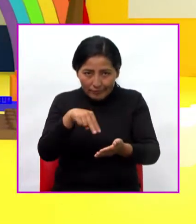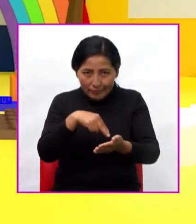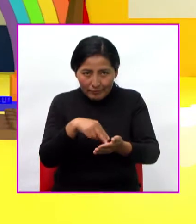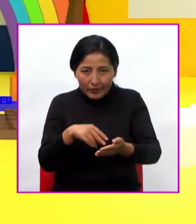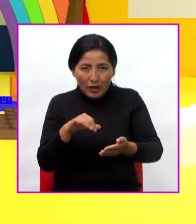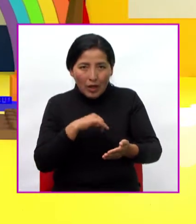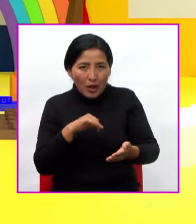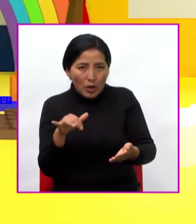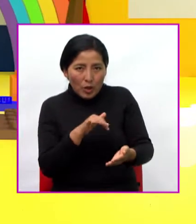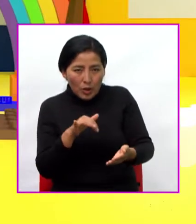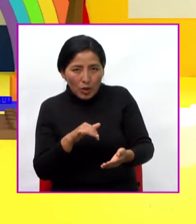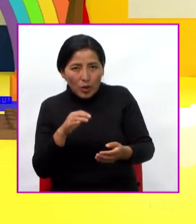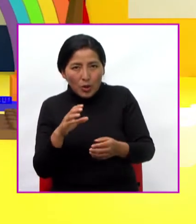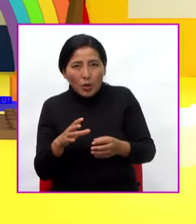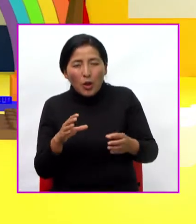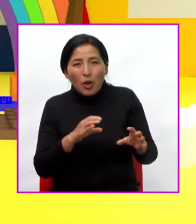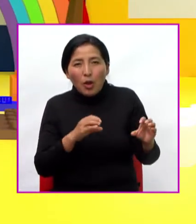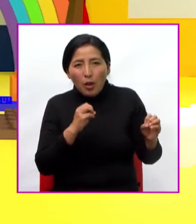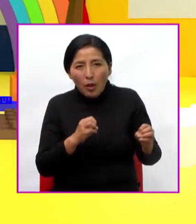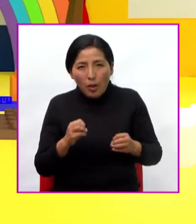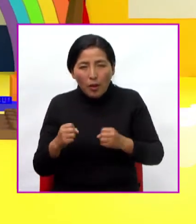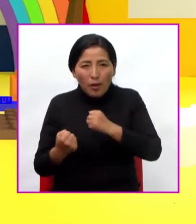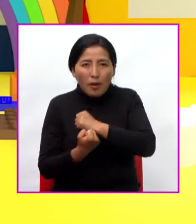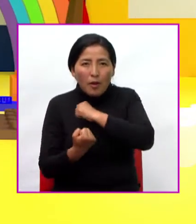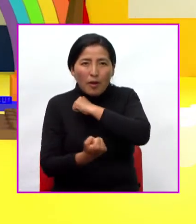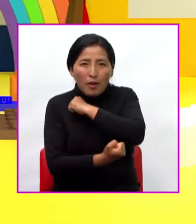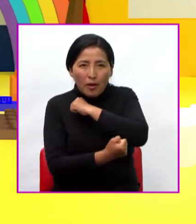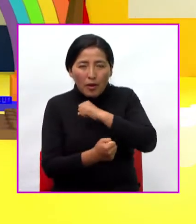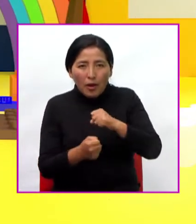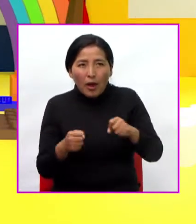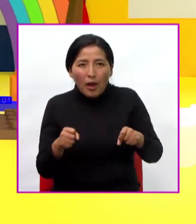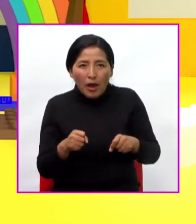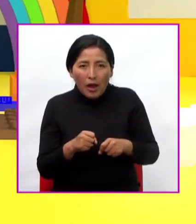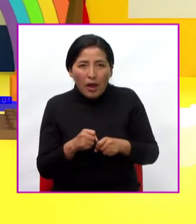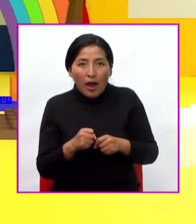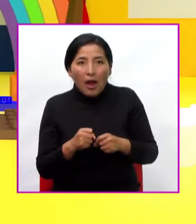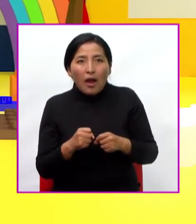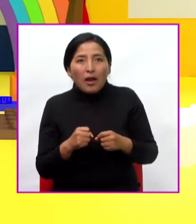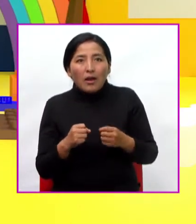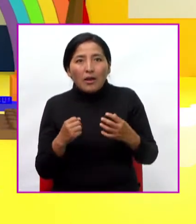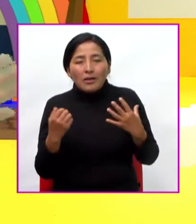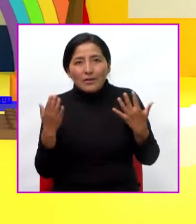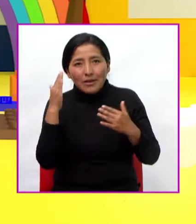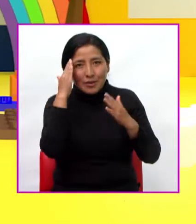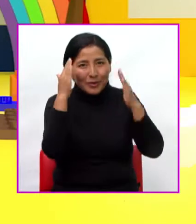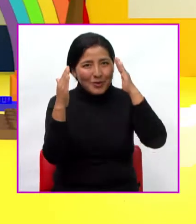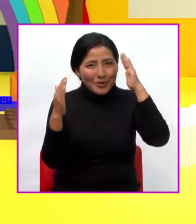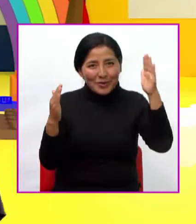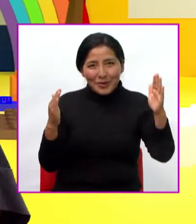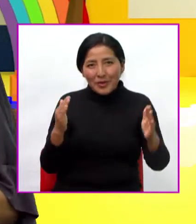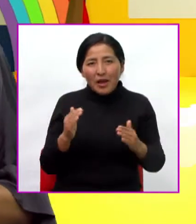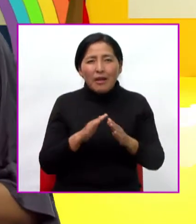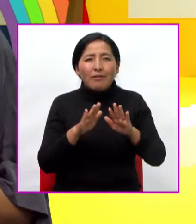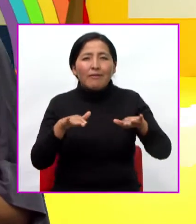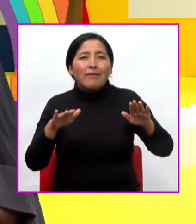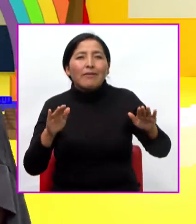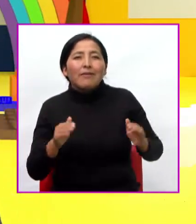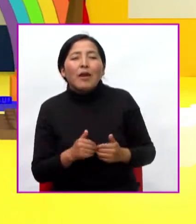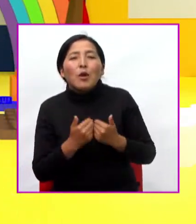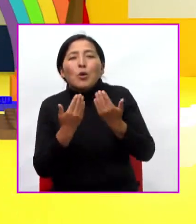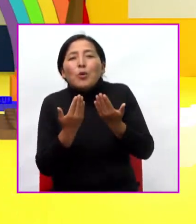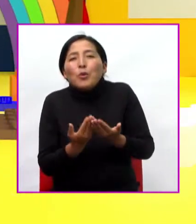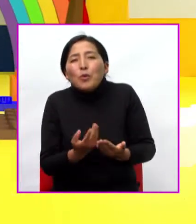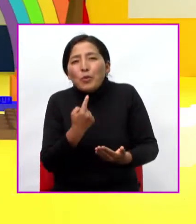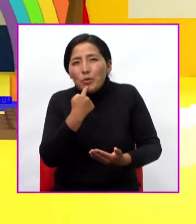también, hacen así, así los zapateros Hola, hola, hola niños y niñas,